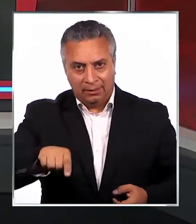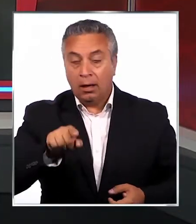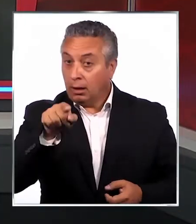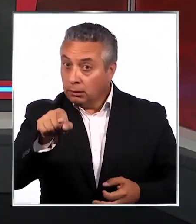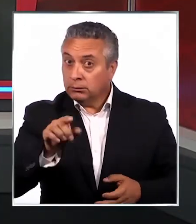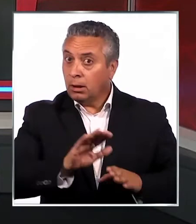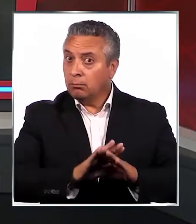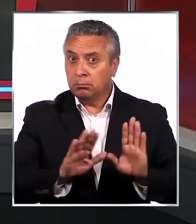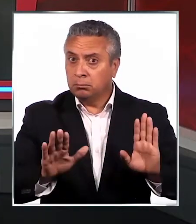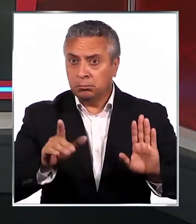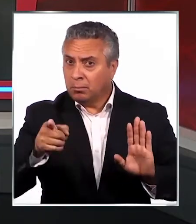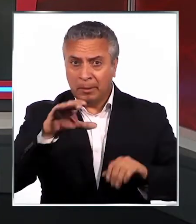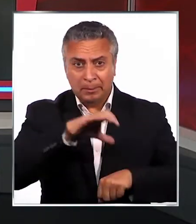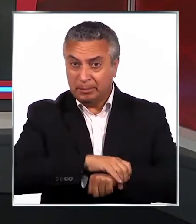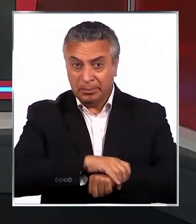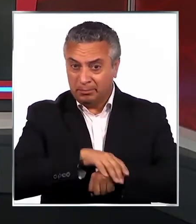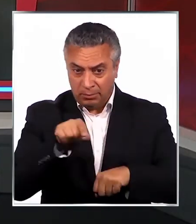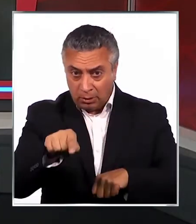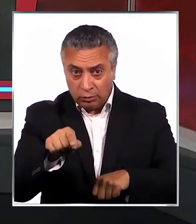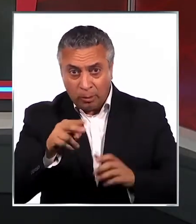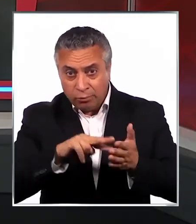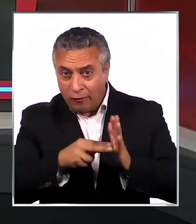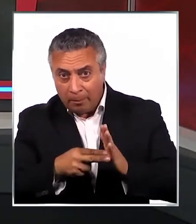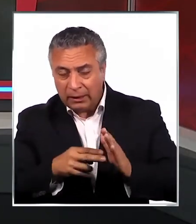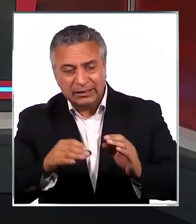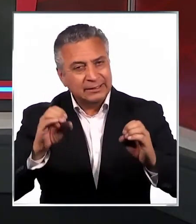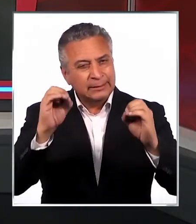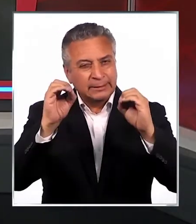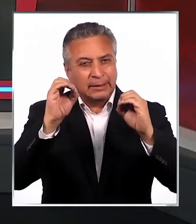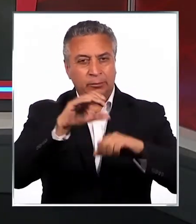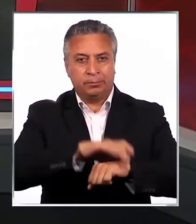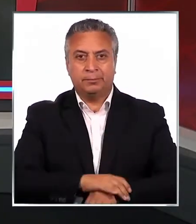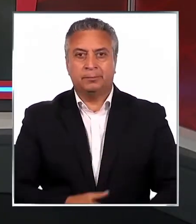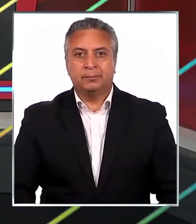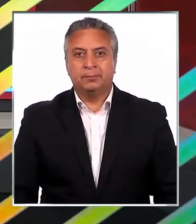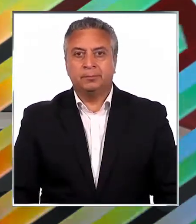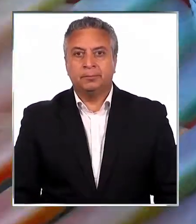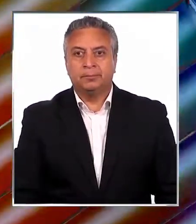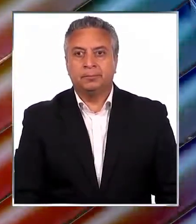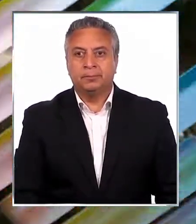incidente no hubo ni un solo detenido. Universidad Autónoma Televisión nos informa.